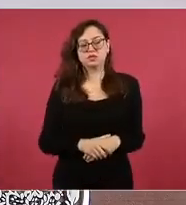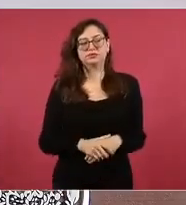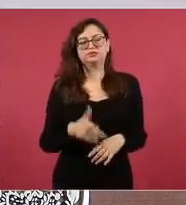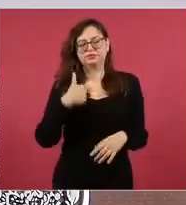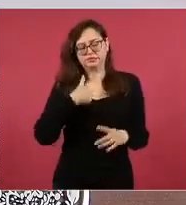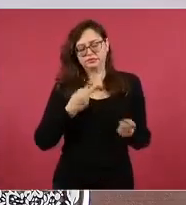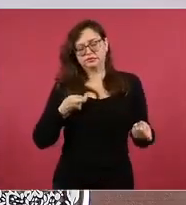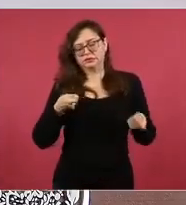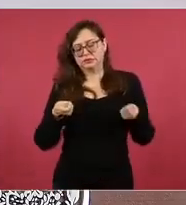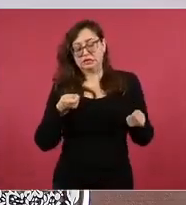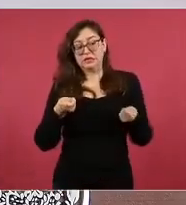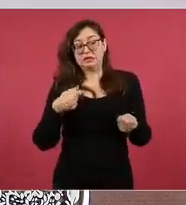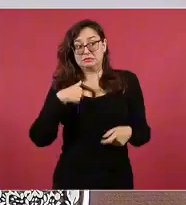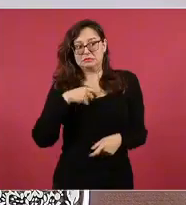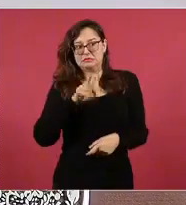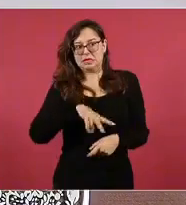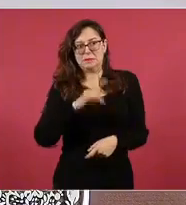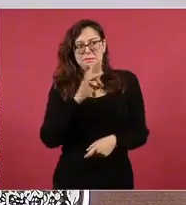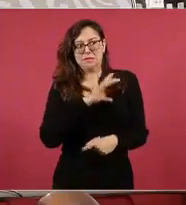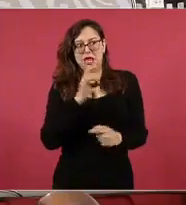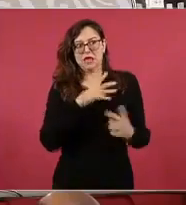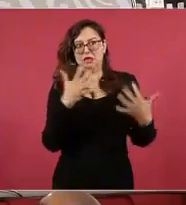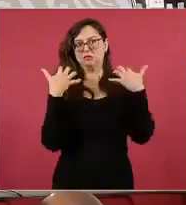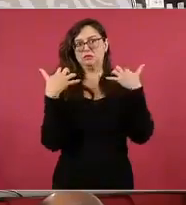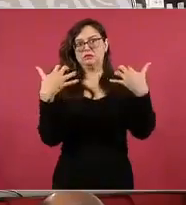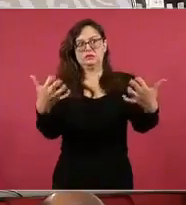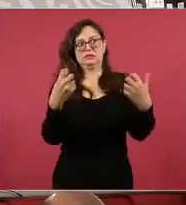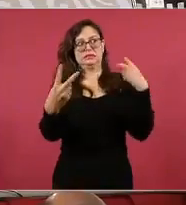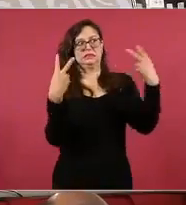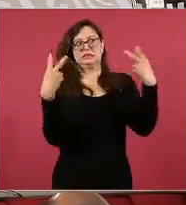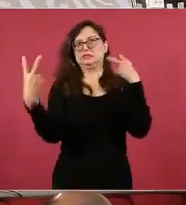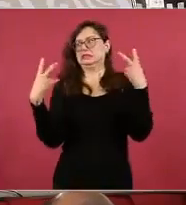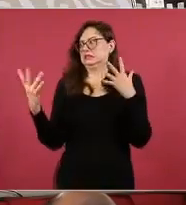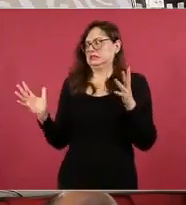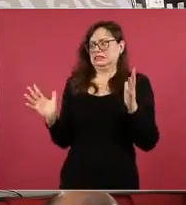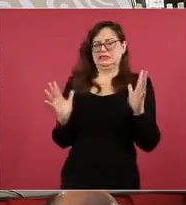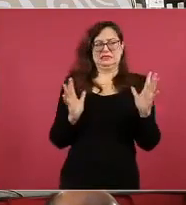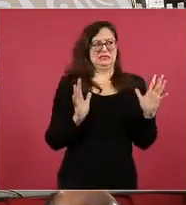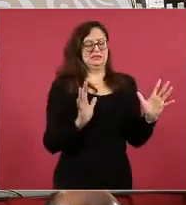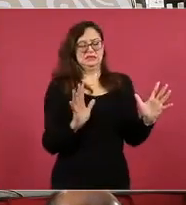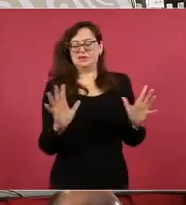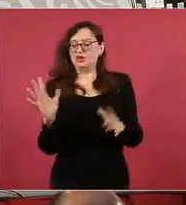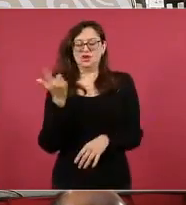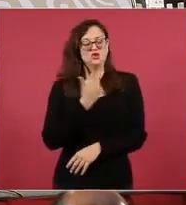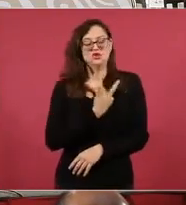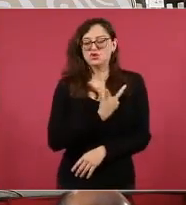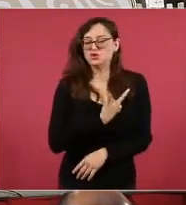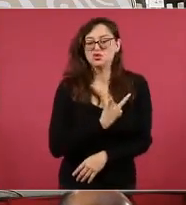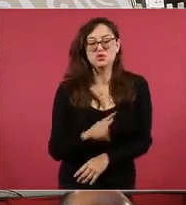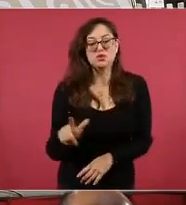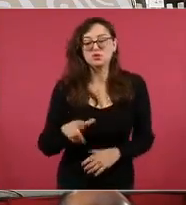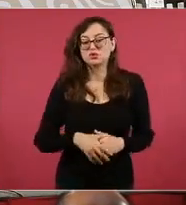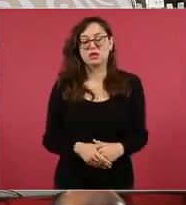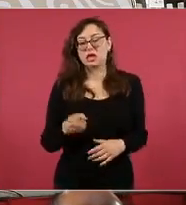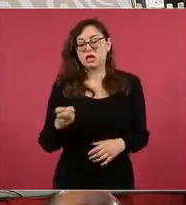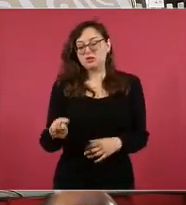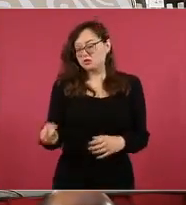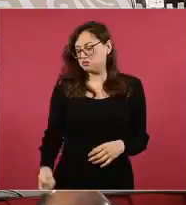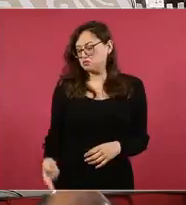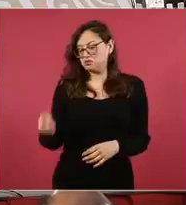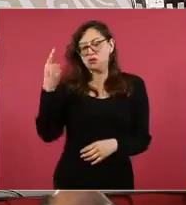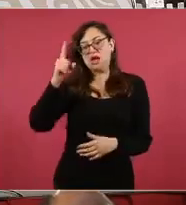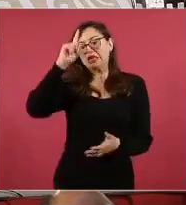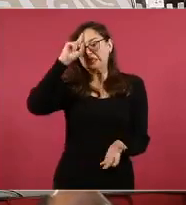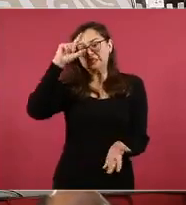manejar mucho, con la ayuda de mi esposo, por cierto, pero no lo he pretendido. Yo es un trauma que tengo, trauma